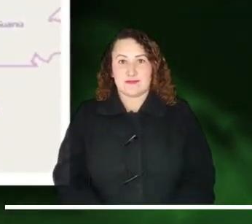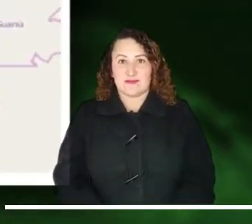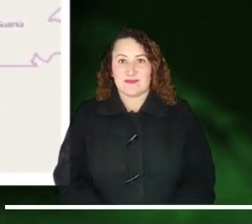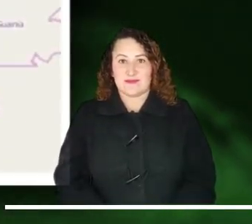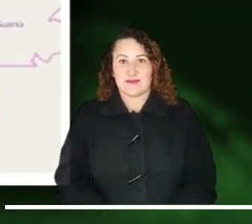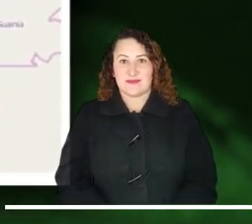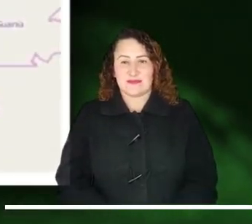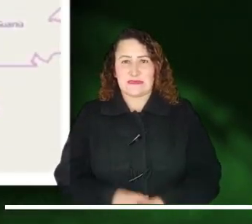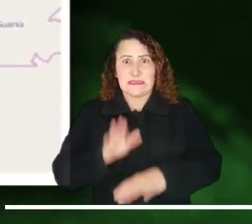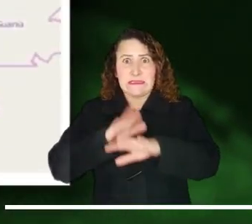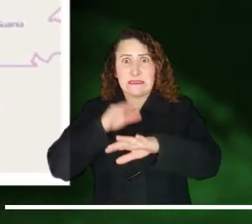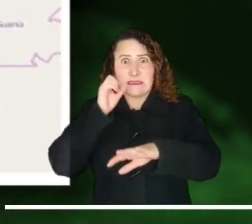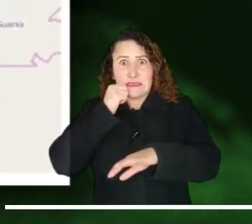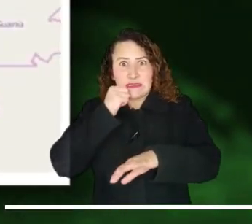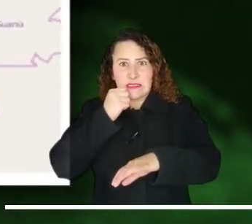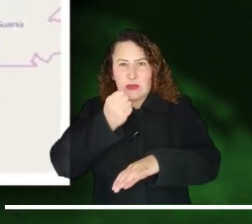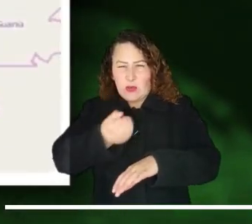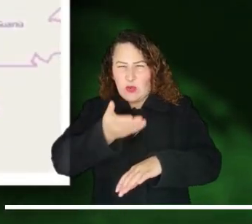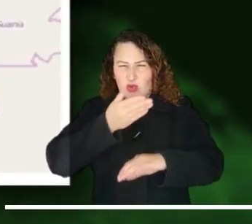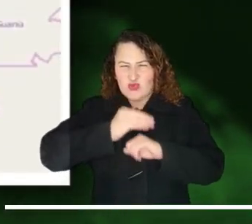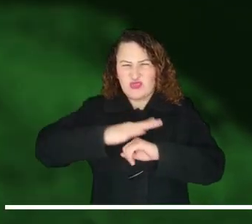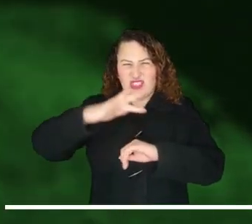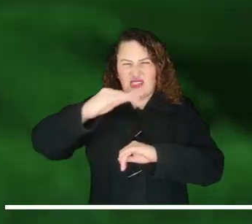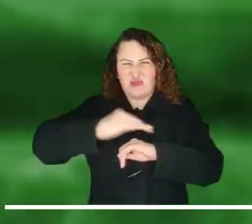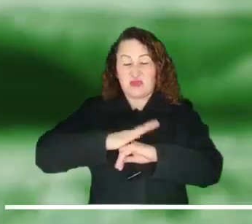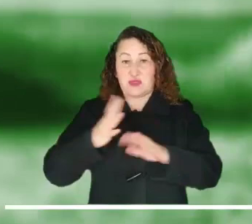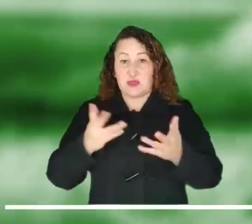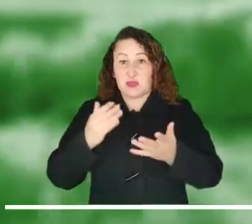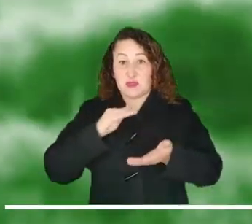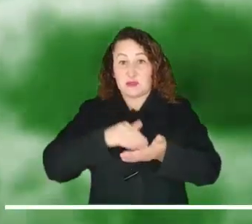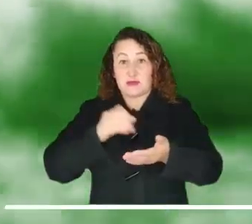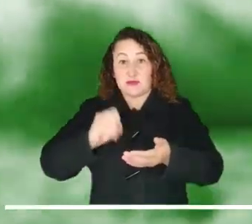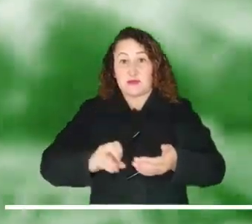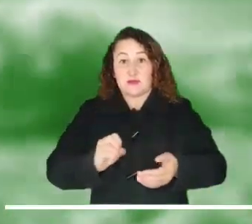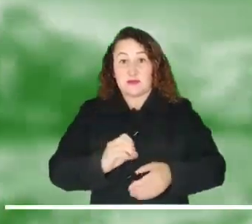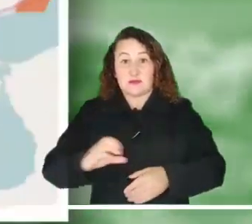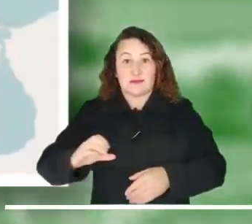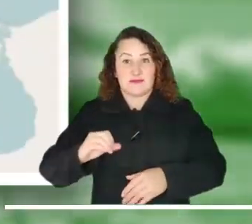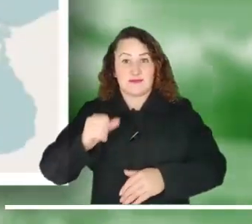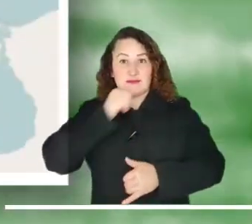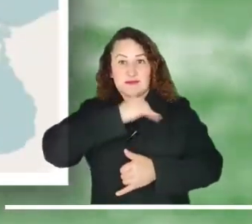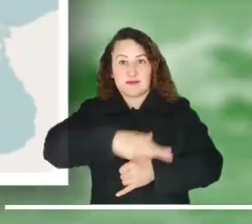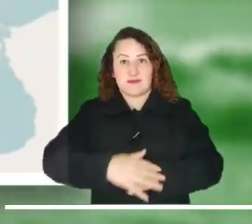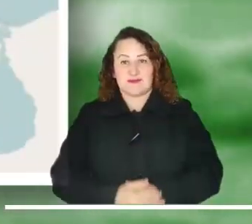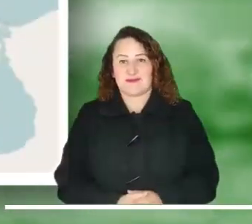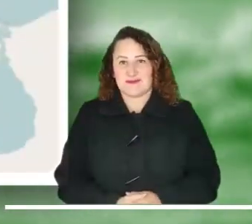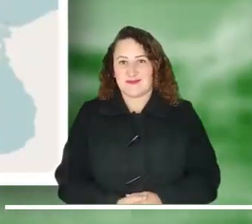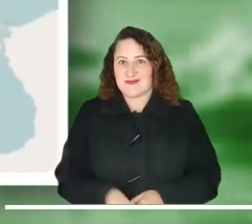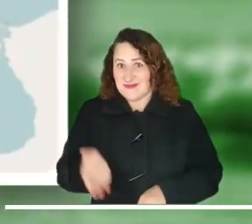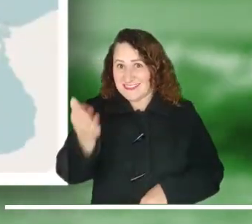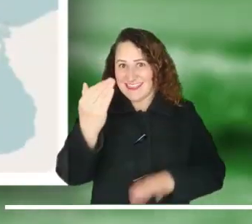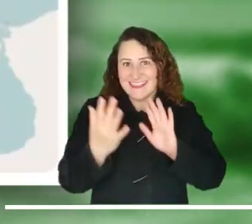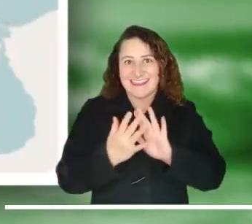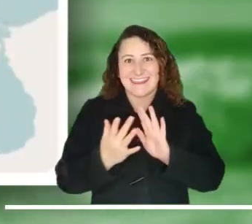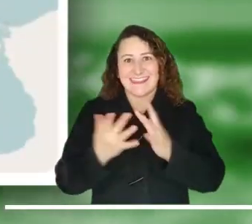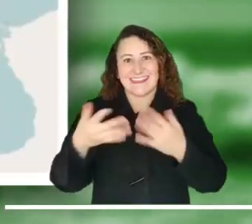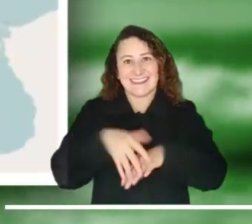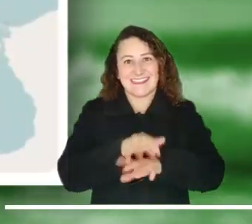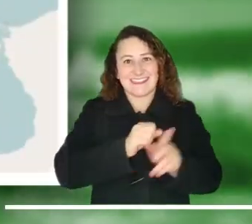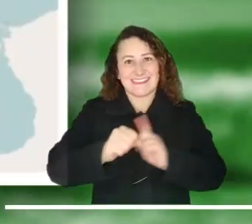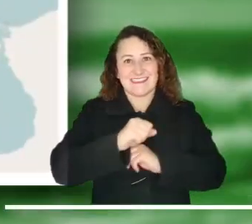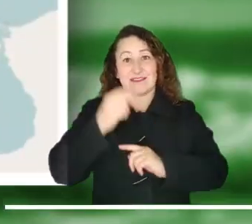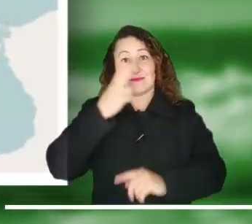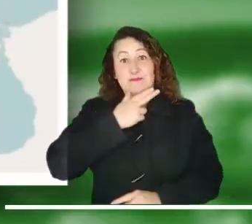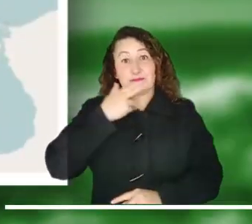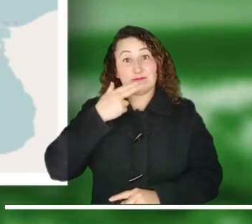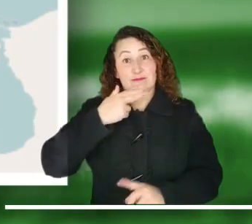de tierra en Bolívar, el Pacífico y los Andes. Alerta naranja por oleaje y viento en el centro y sur